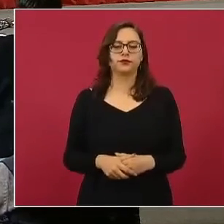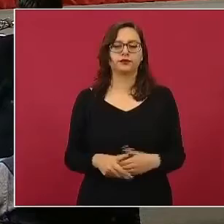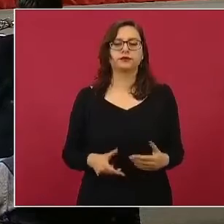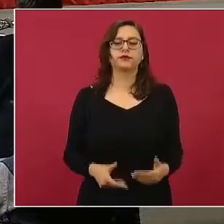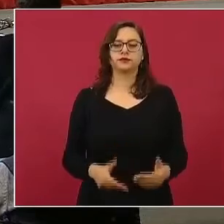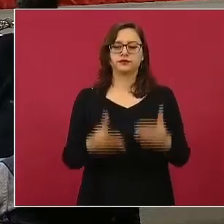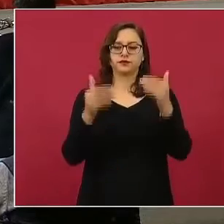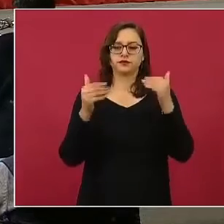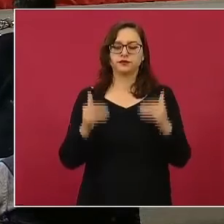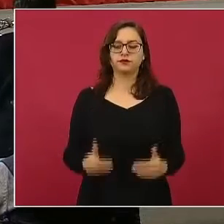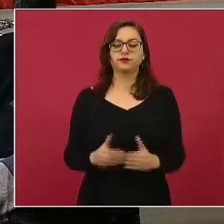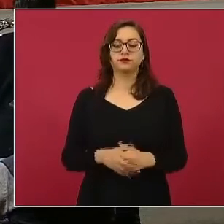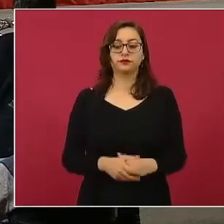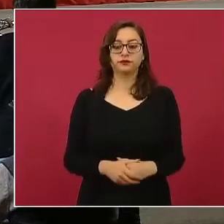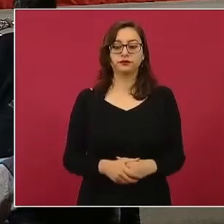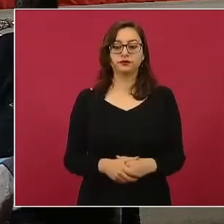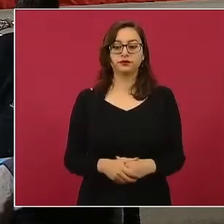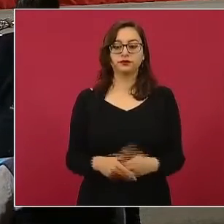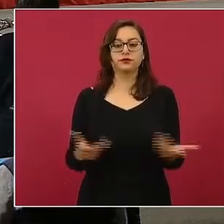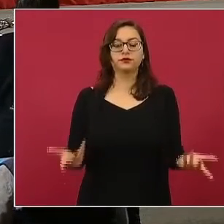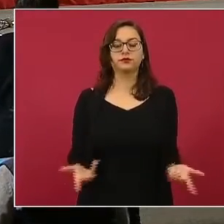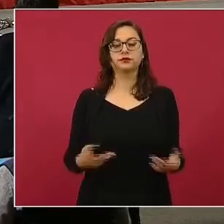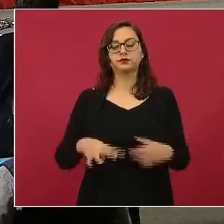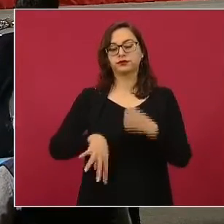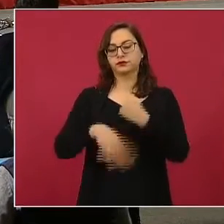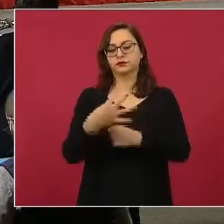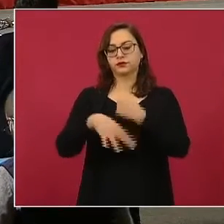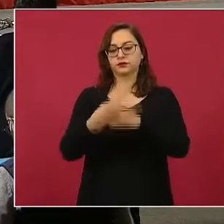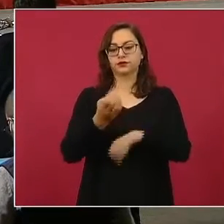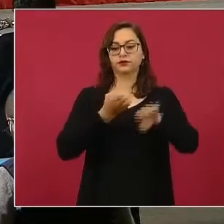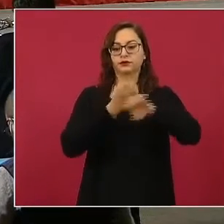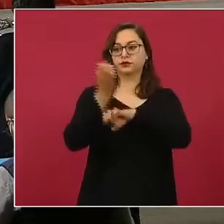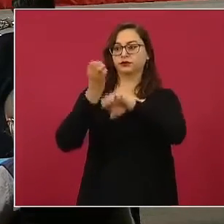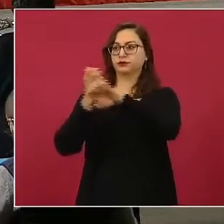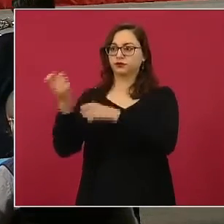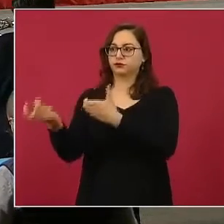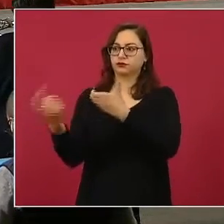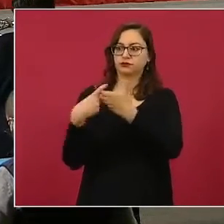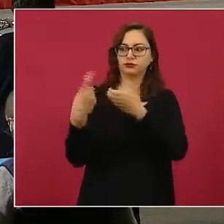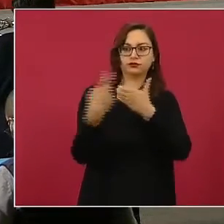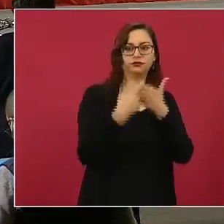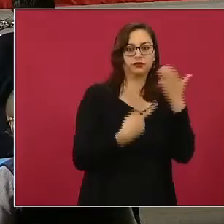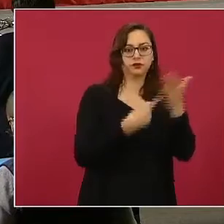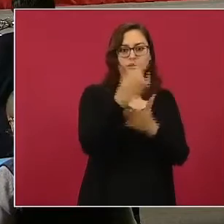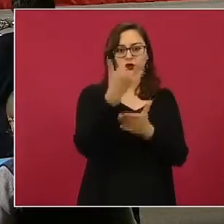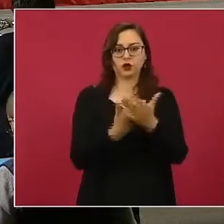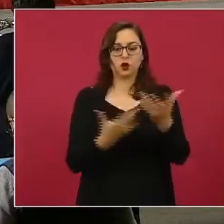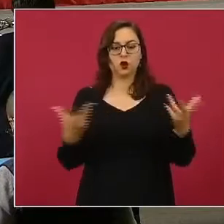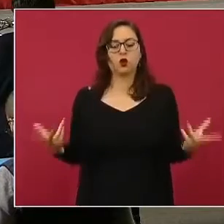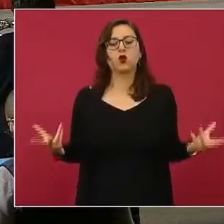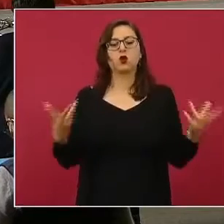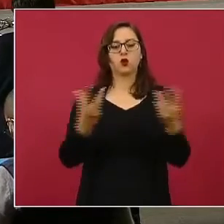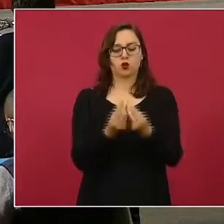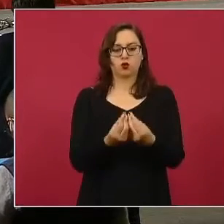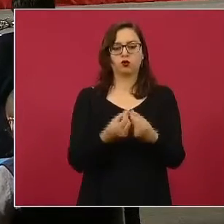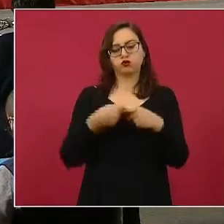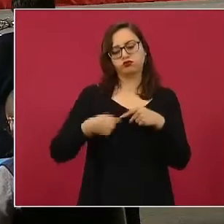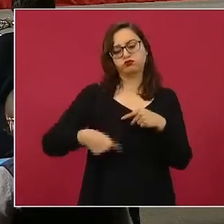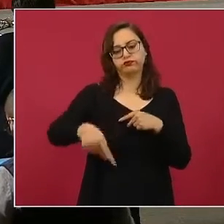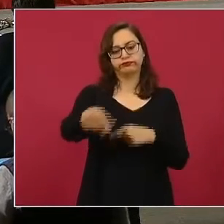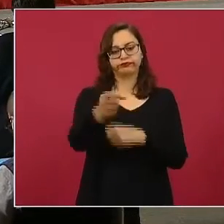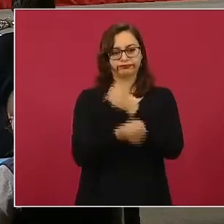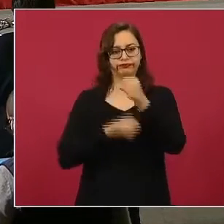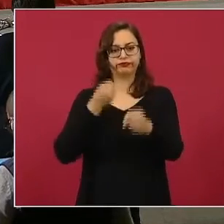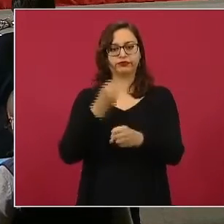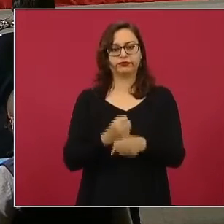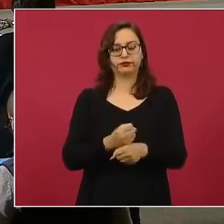además, hasta la fecha, catorce estados se han adherido a este proyecto proyecto que se desarrollará en el curso de